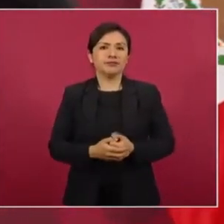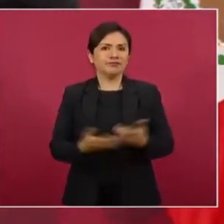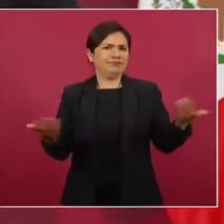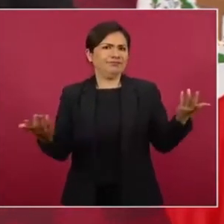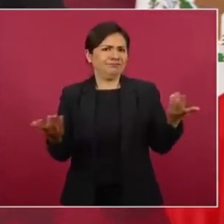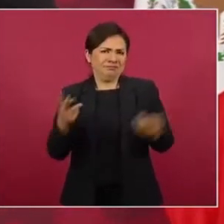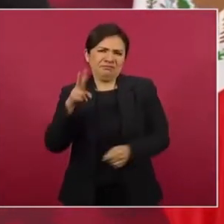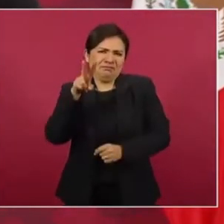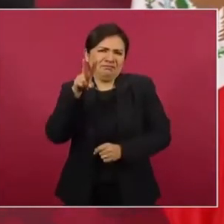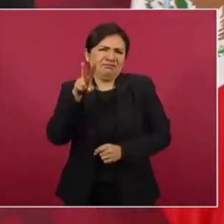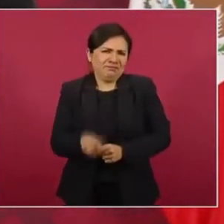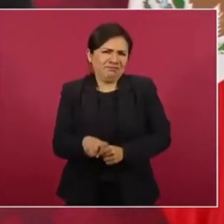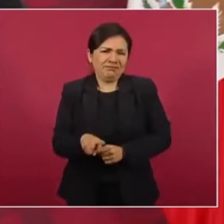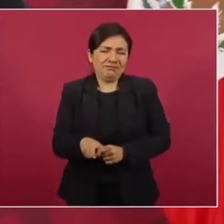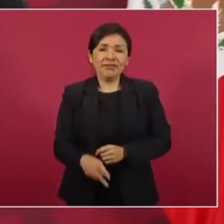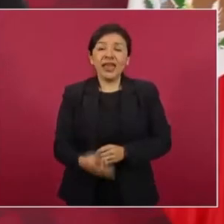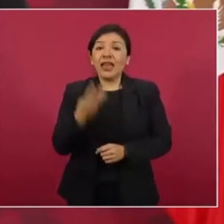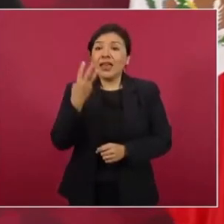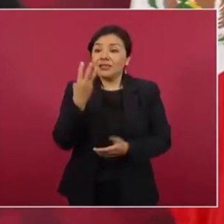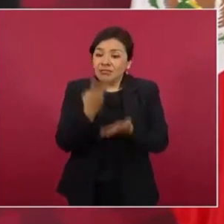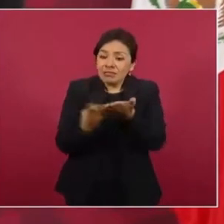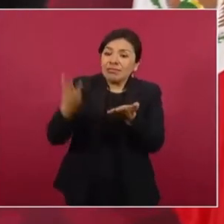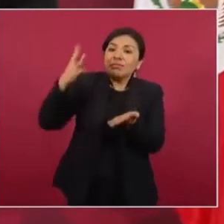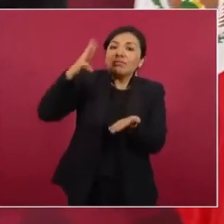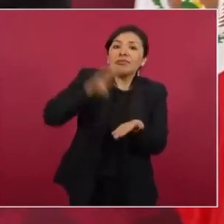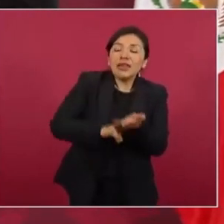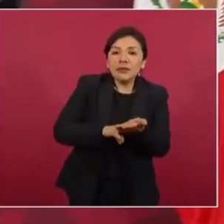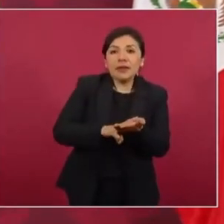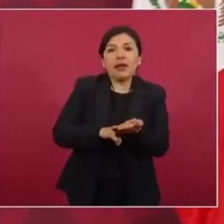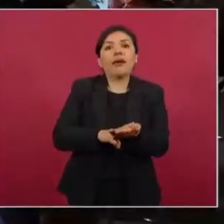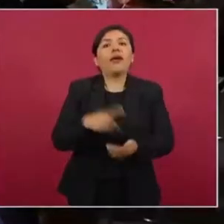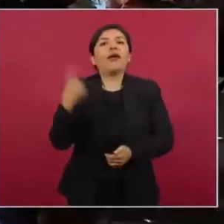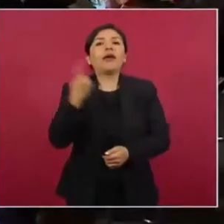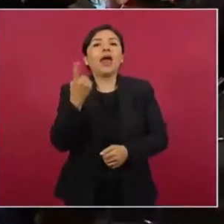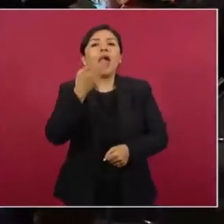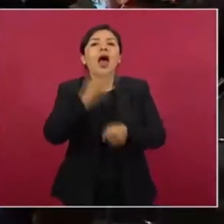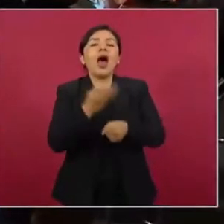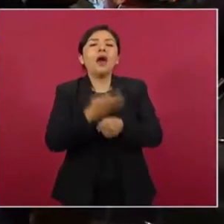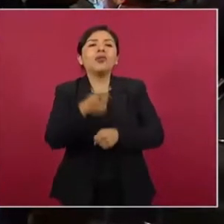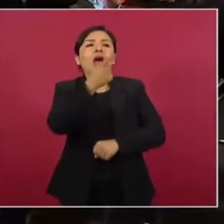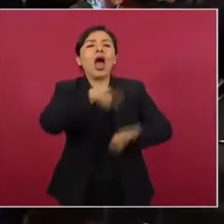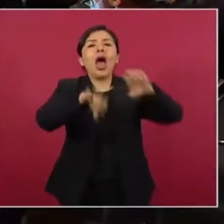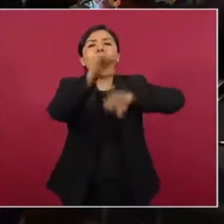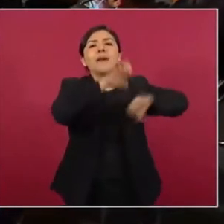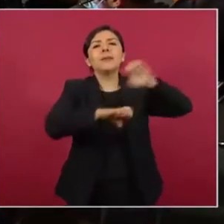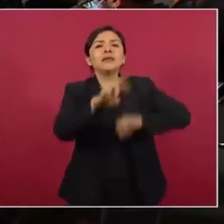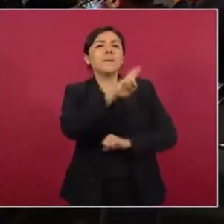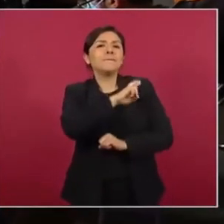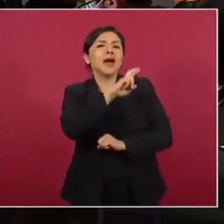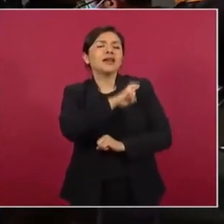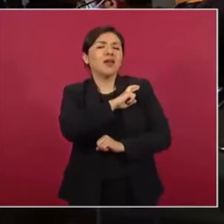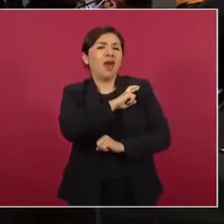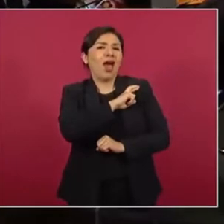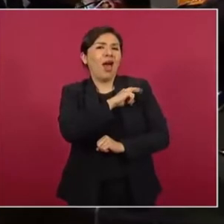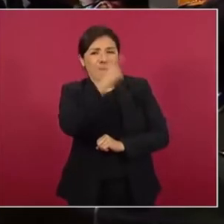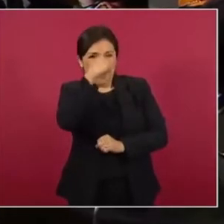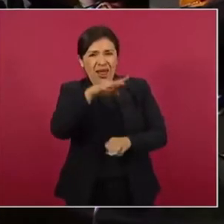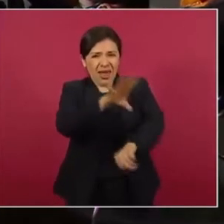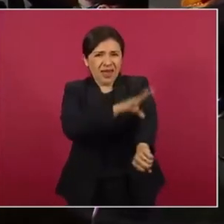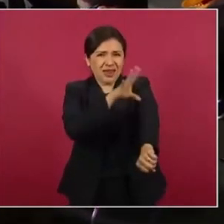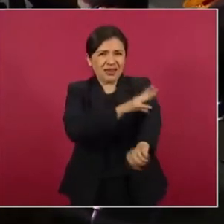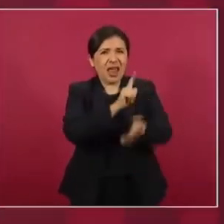claro, tres veces más que lo que producen las empresas particulares de energía limpia